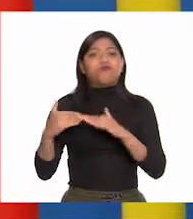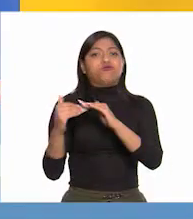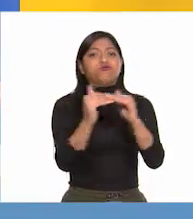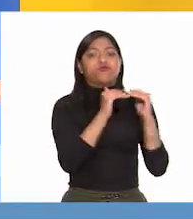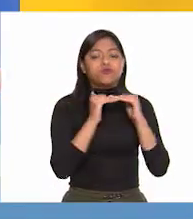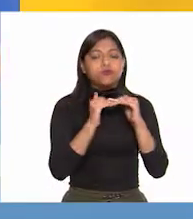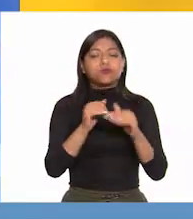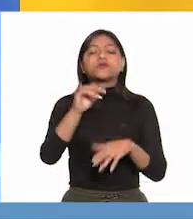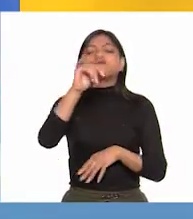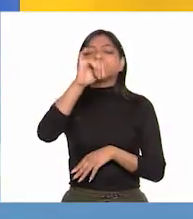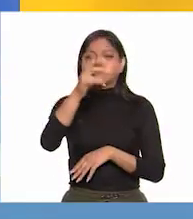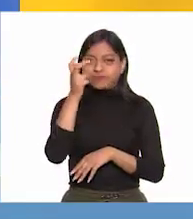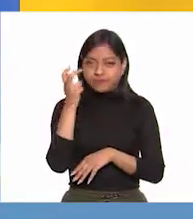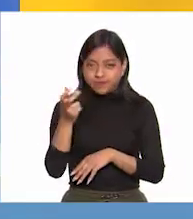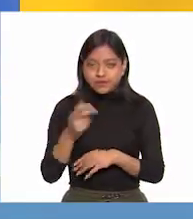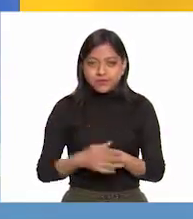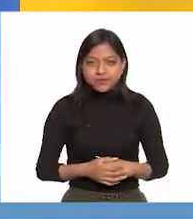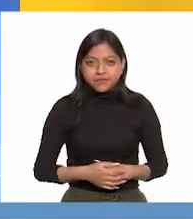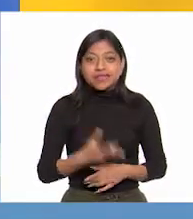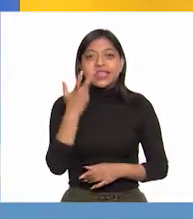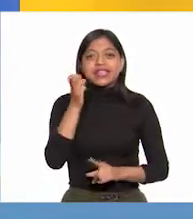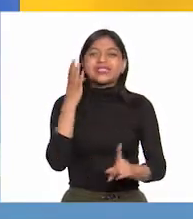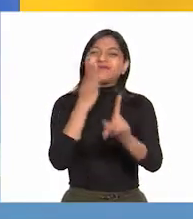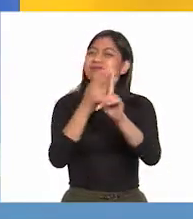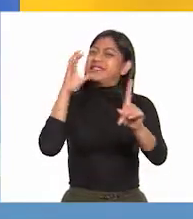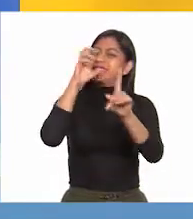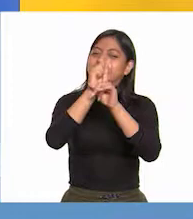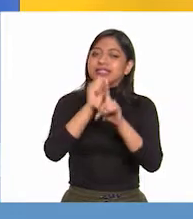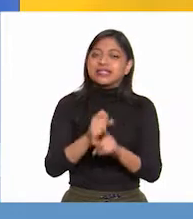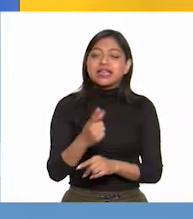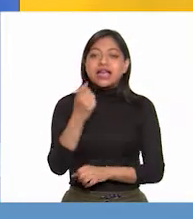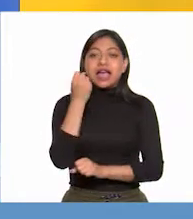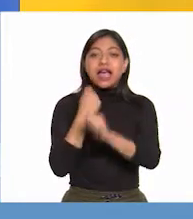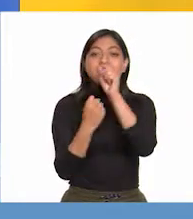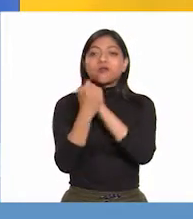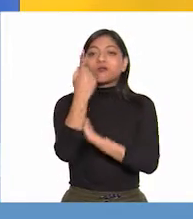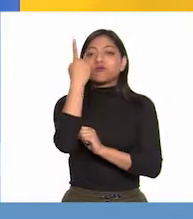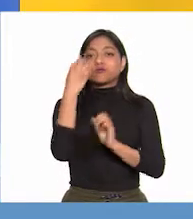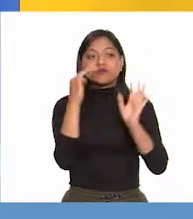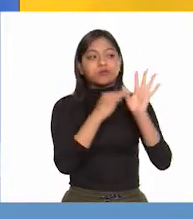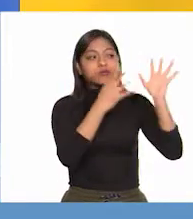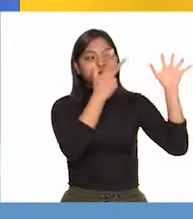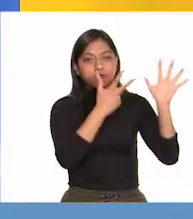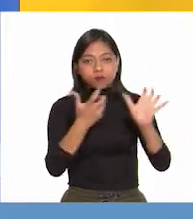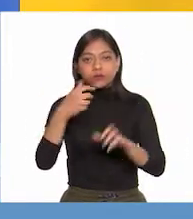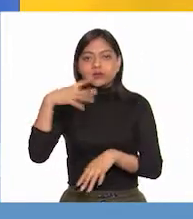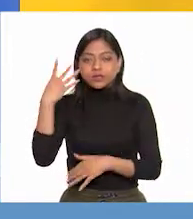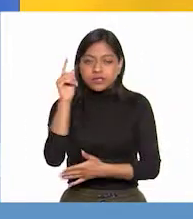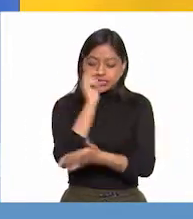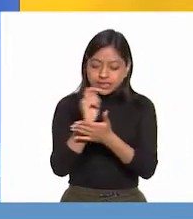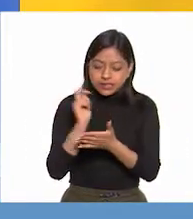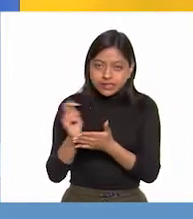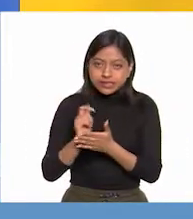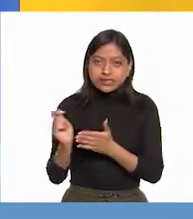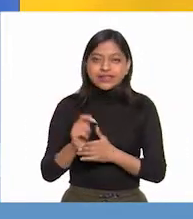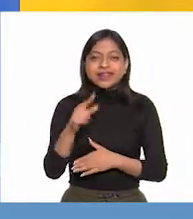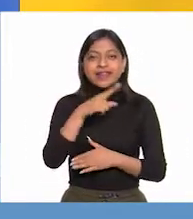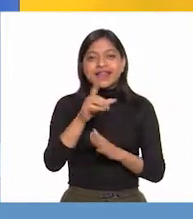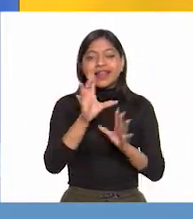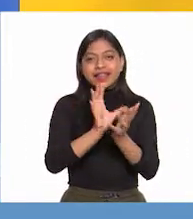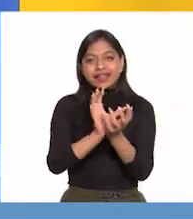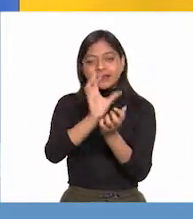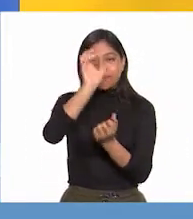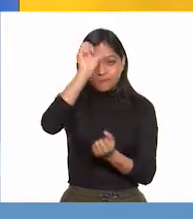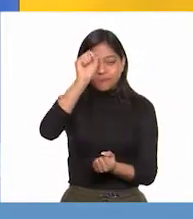Así es, era la intención. En 1814 se redactó una constitución. Es por